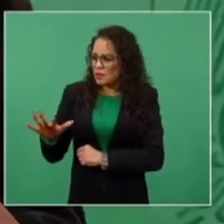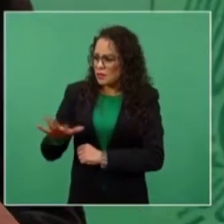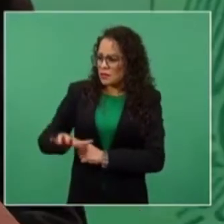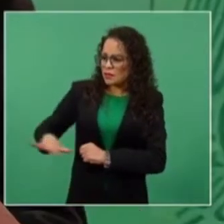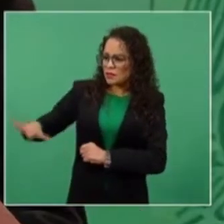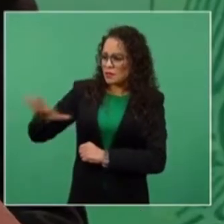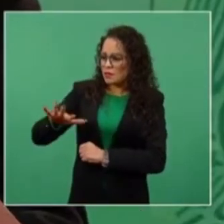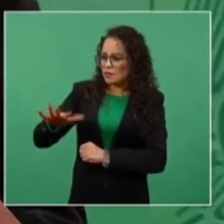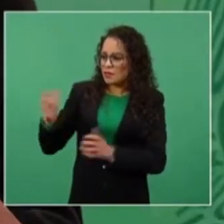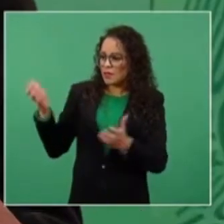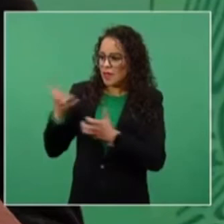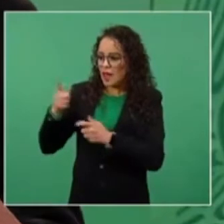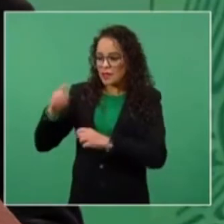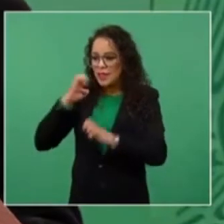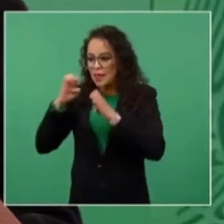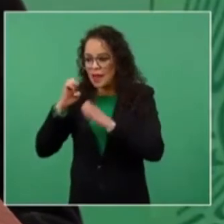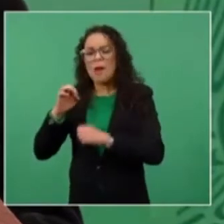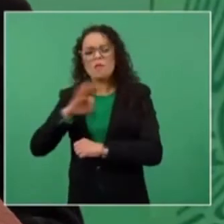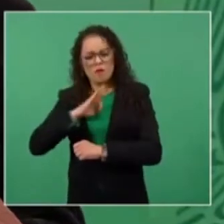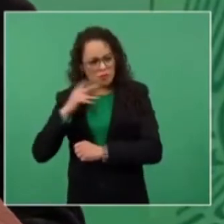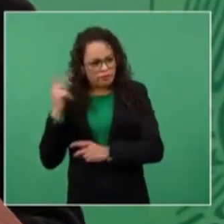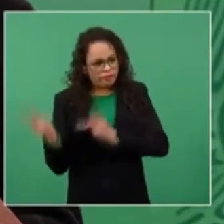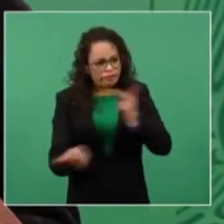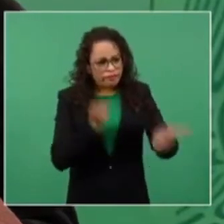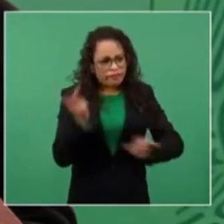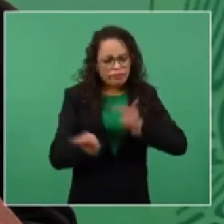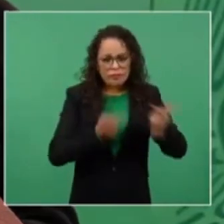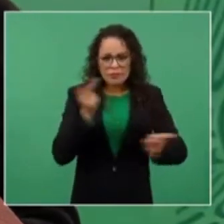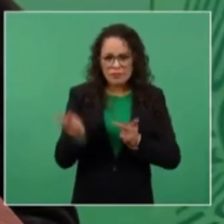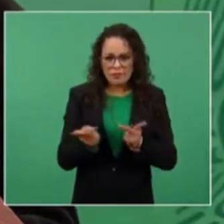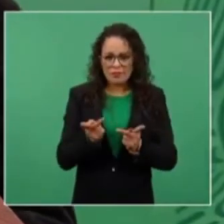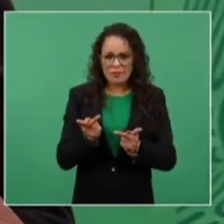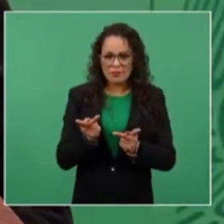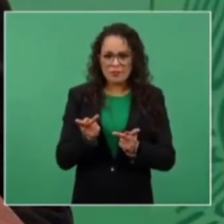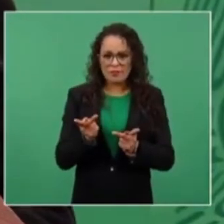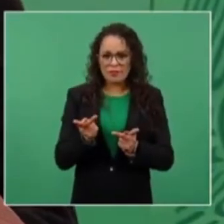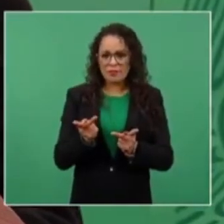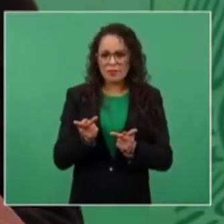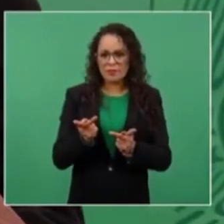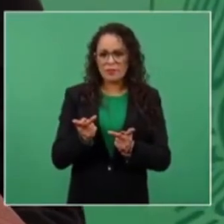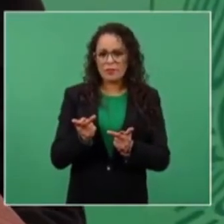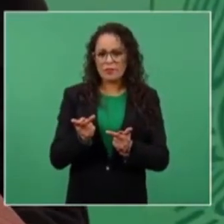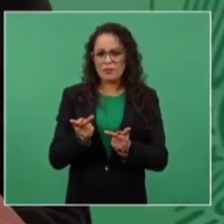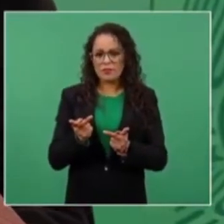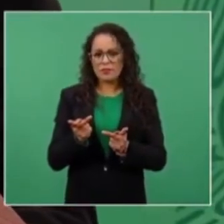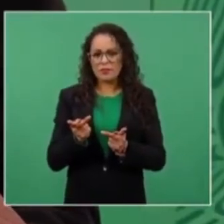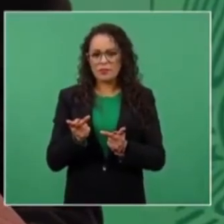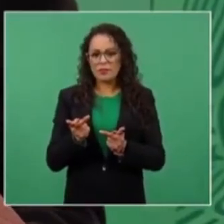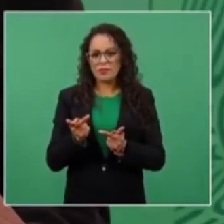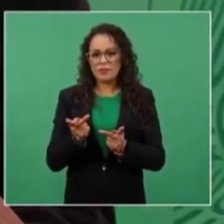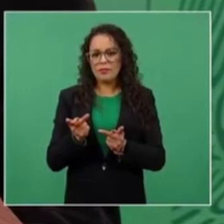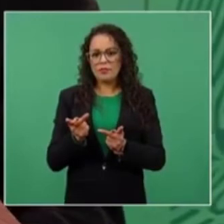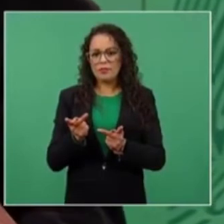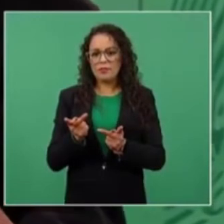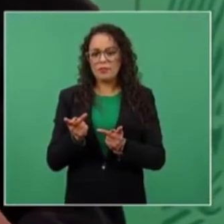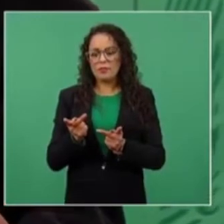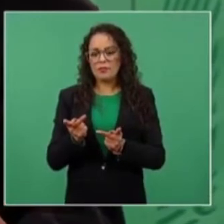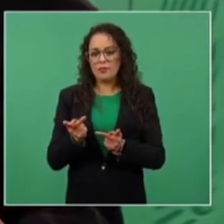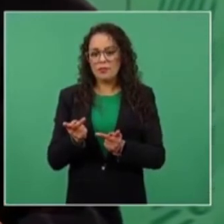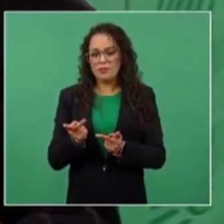10 de las de más antigüedad